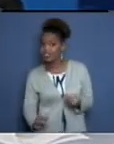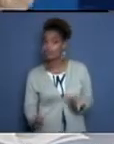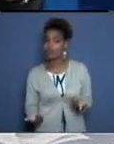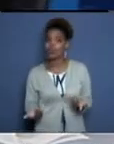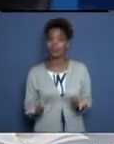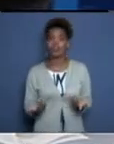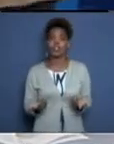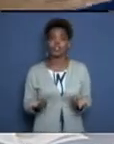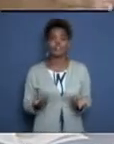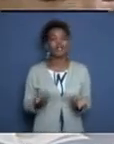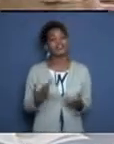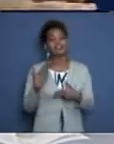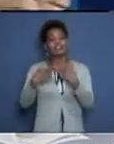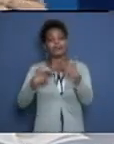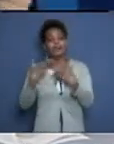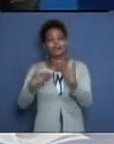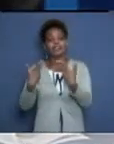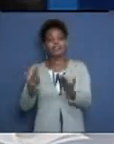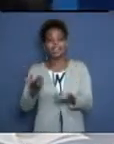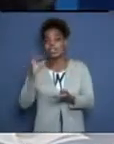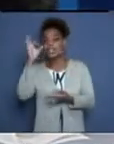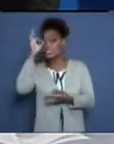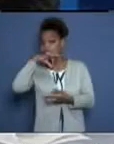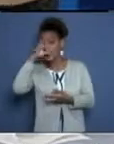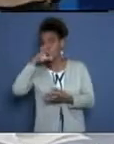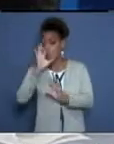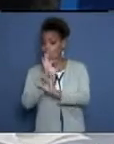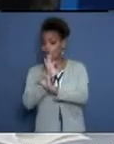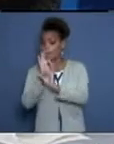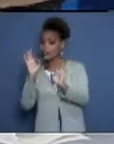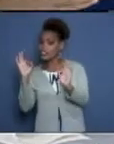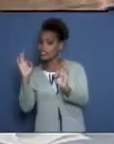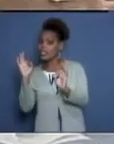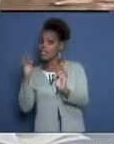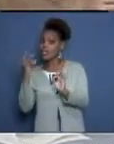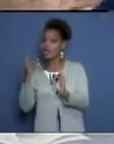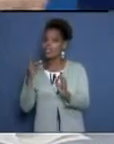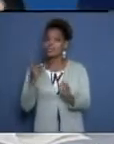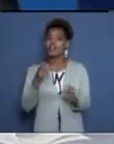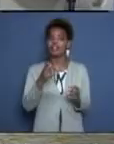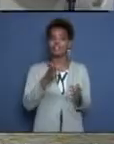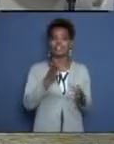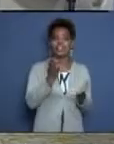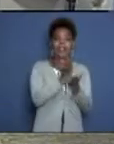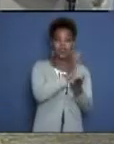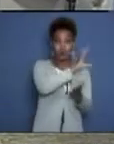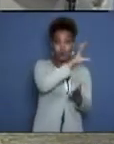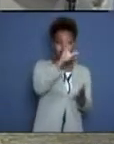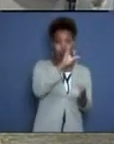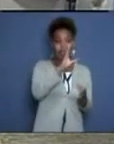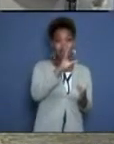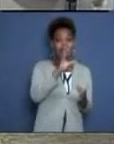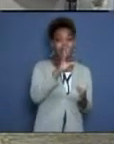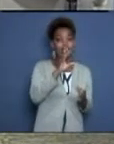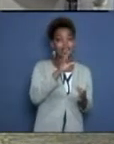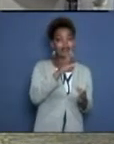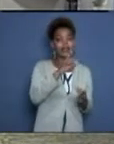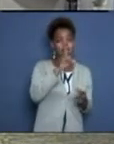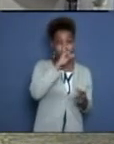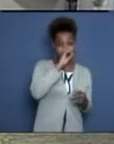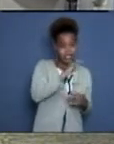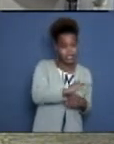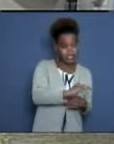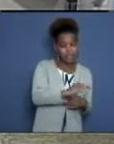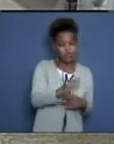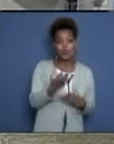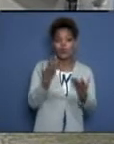chiquitos, se habilitaron círculos infantiles, se habilitaron escuelas primarias para ellos. Algunos tienen temores de contagiar a su